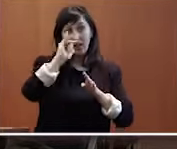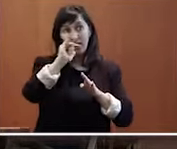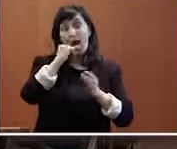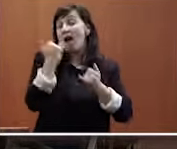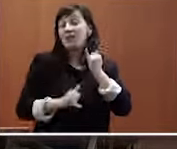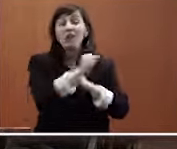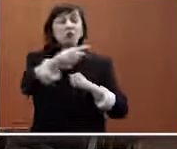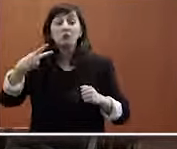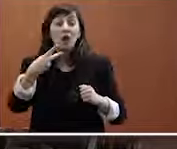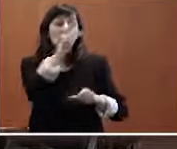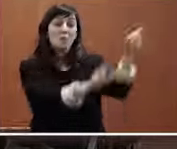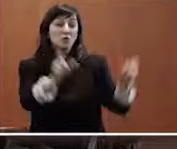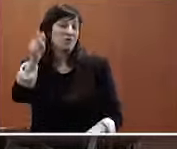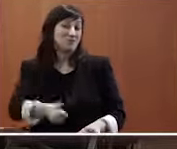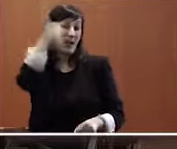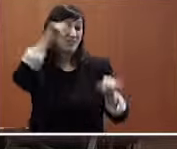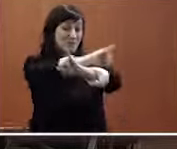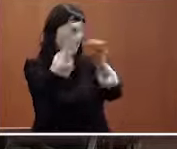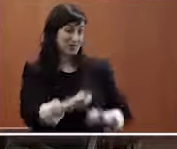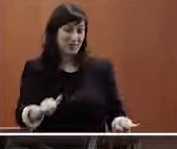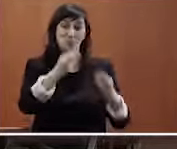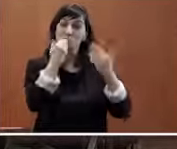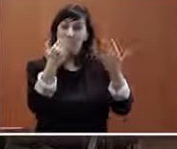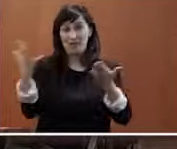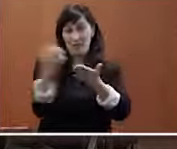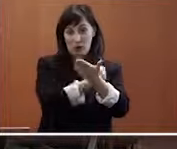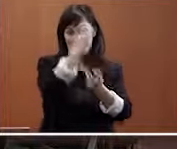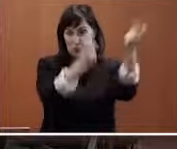felices. É un prazer contar con vos hoxe aquí. Grazas.